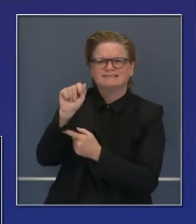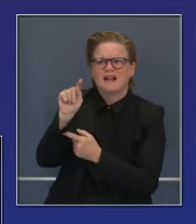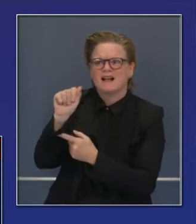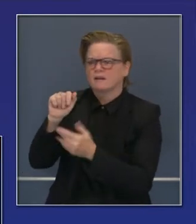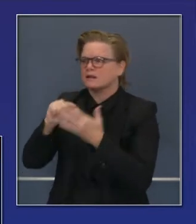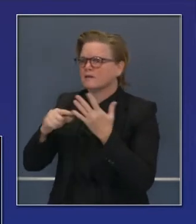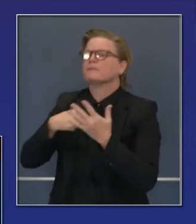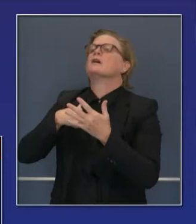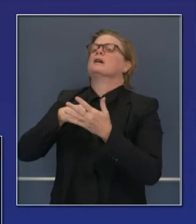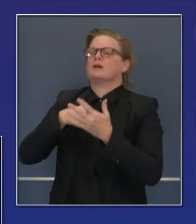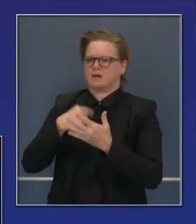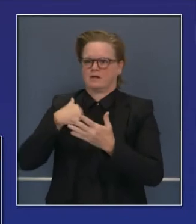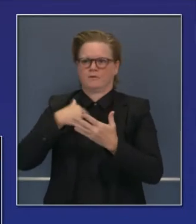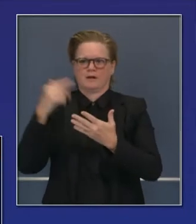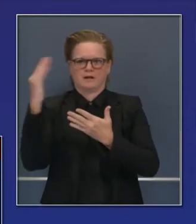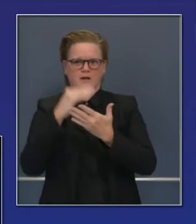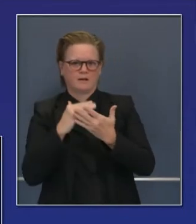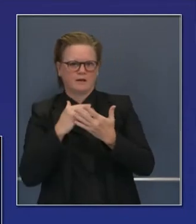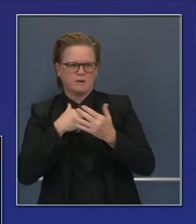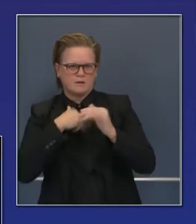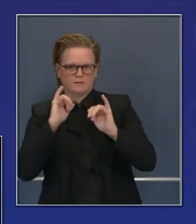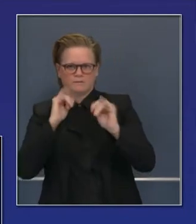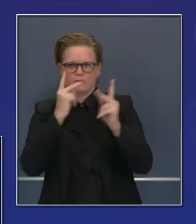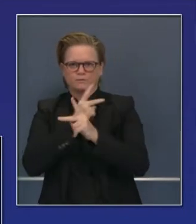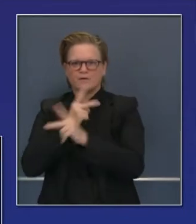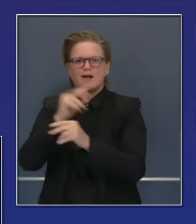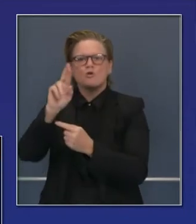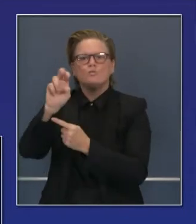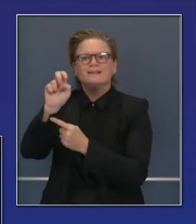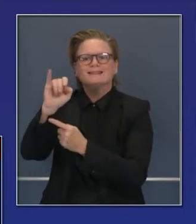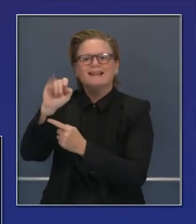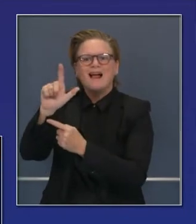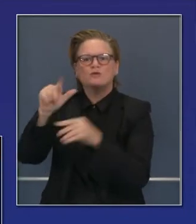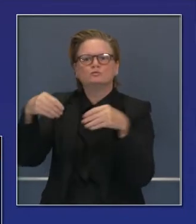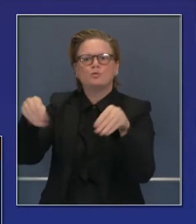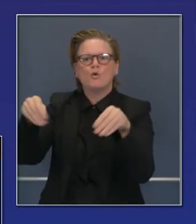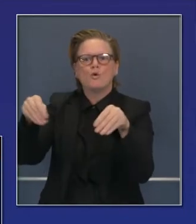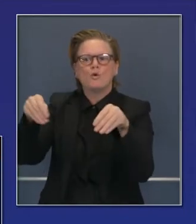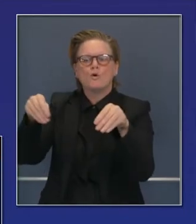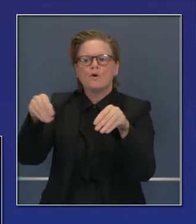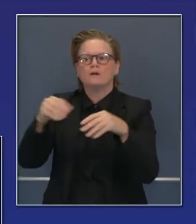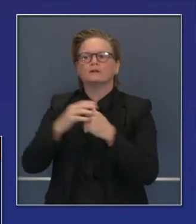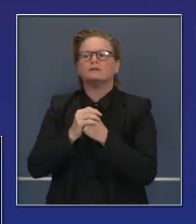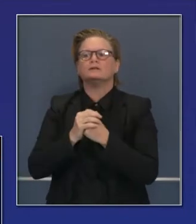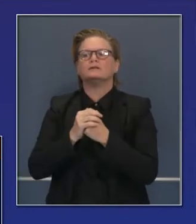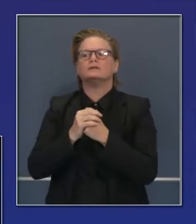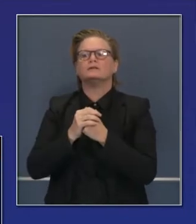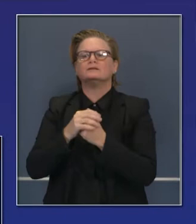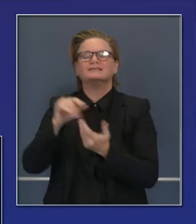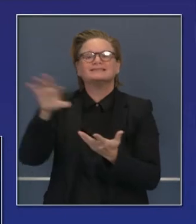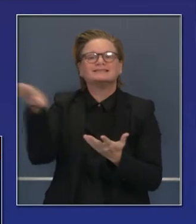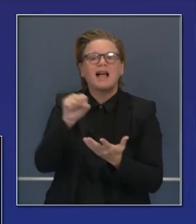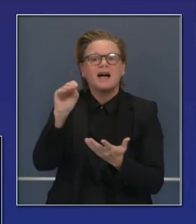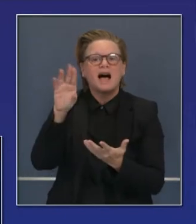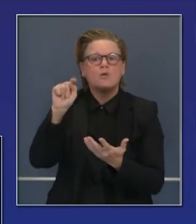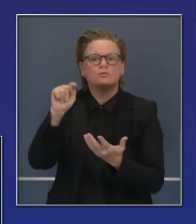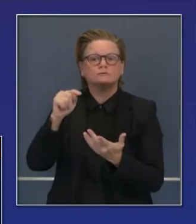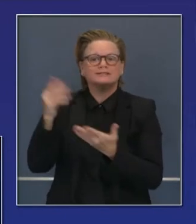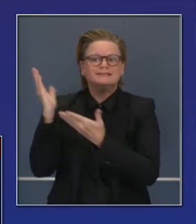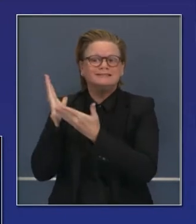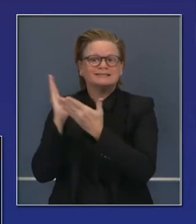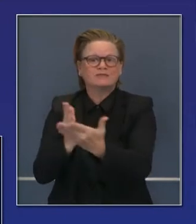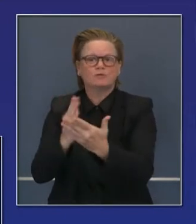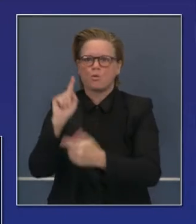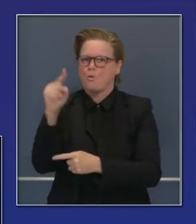E hicimos esa decisión, tomamos esta decisión sobre los negocios de reventa. Restaurantes seguirán estando abiertos para entregas